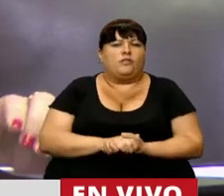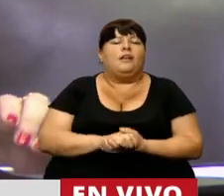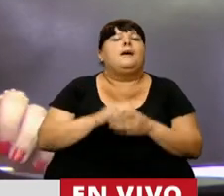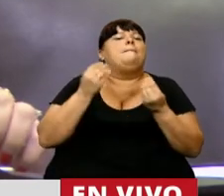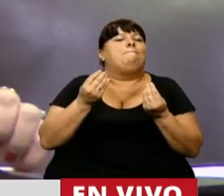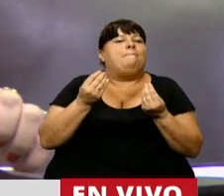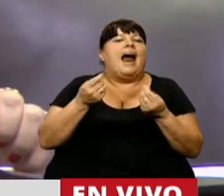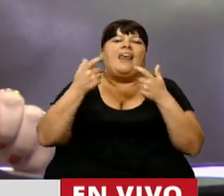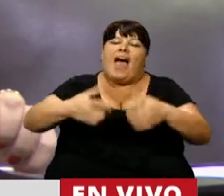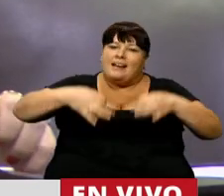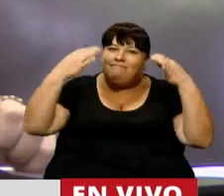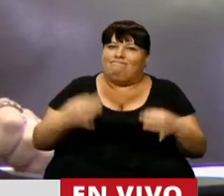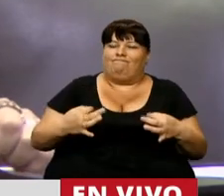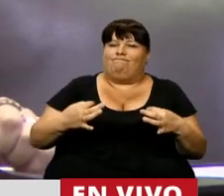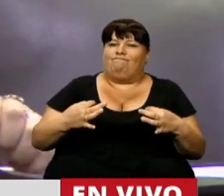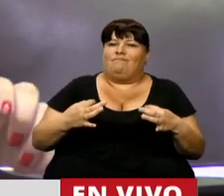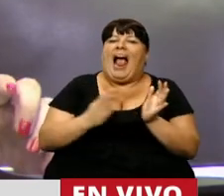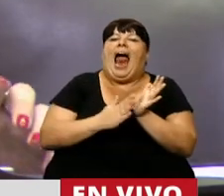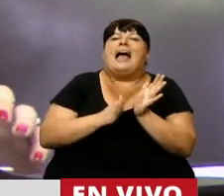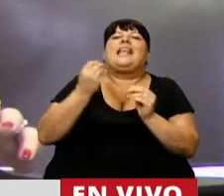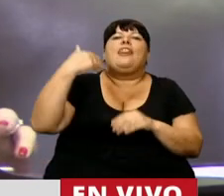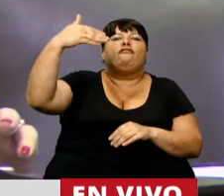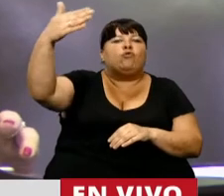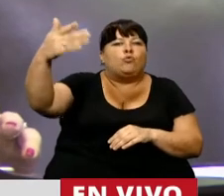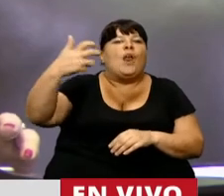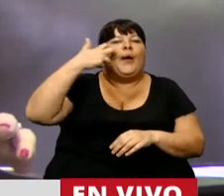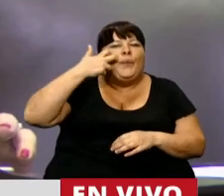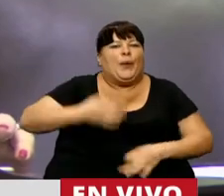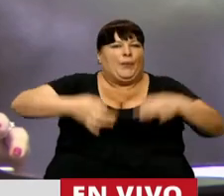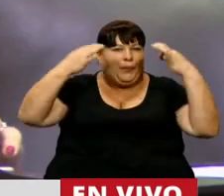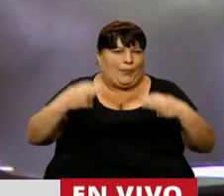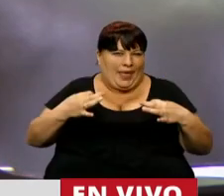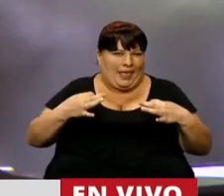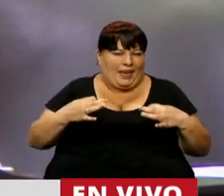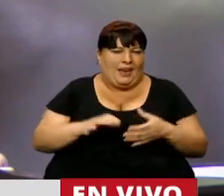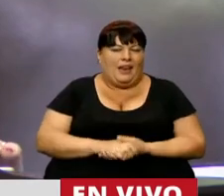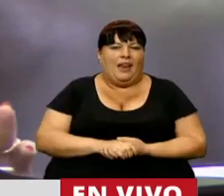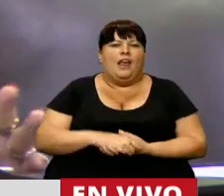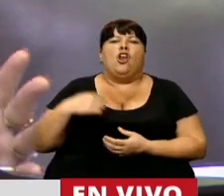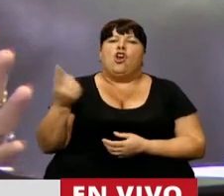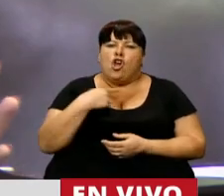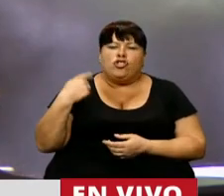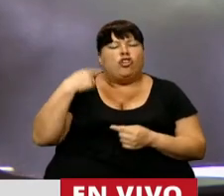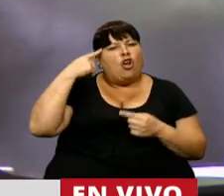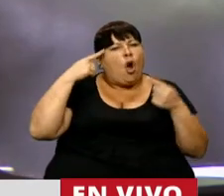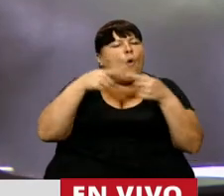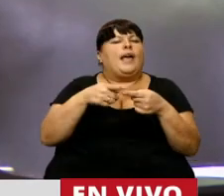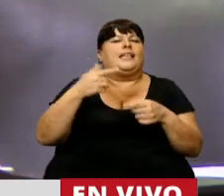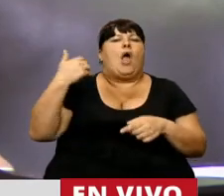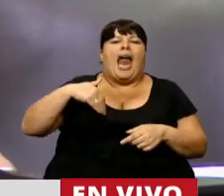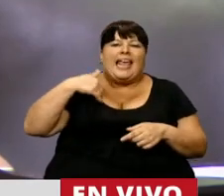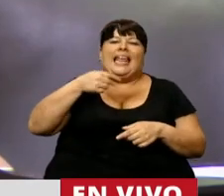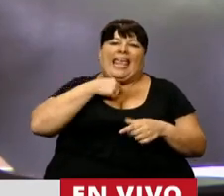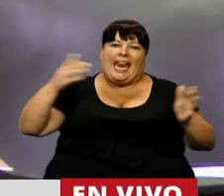sino para garantizarles en el futuro una vejez digna. Nosotros estamos apostando a que nuestra